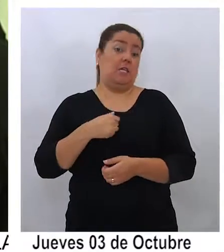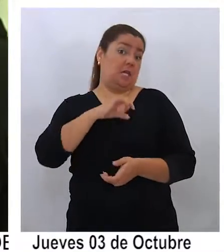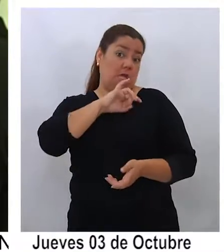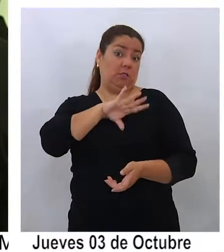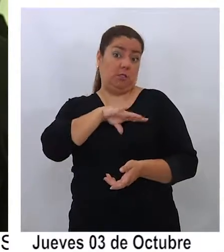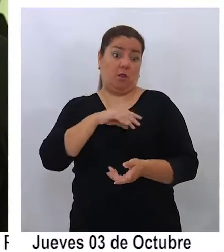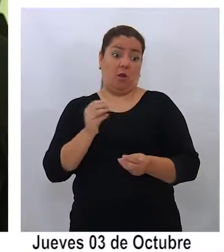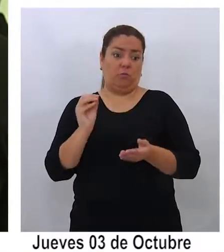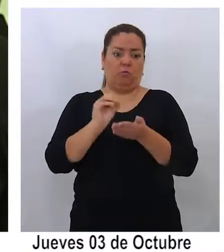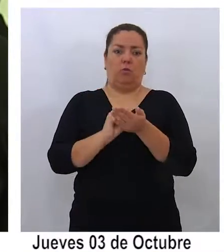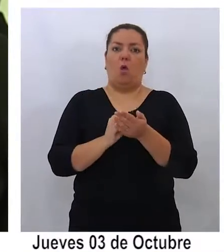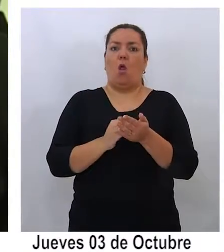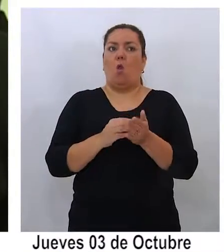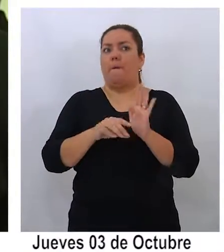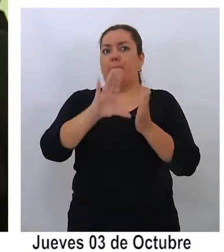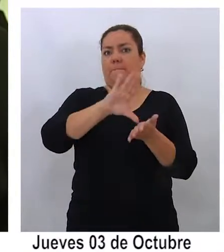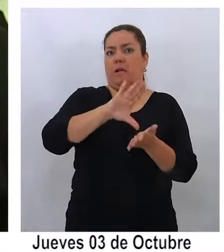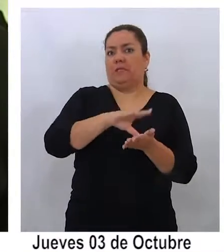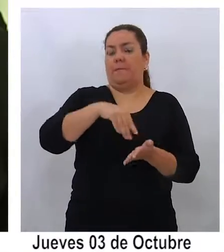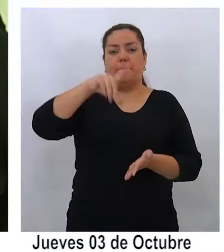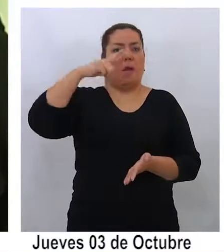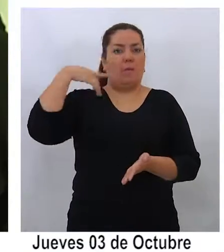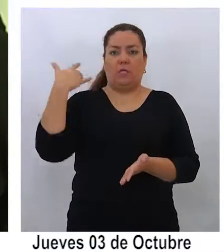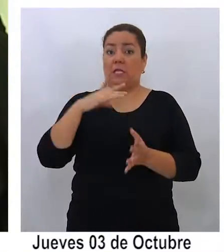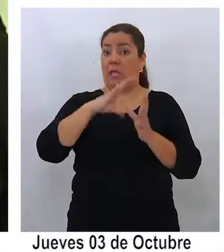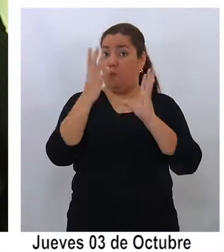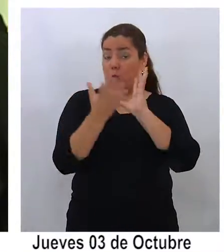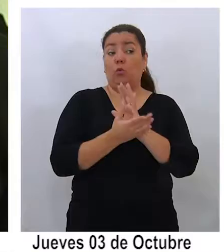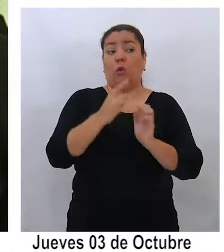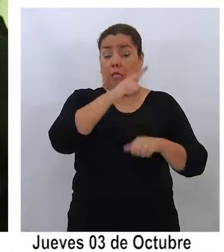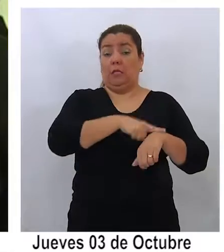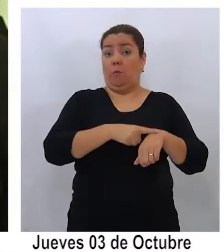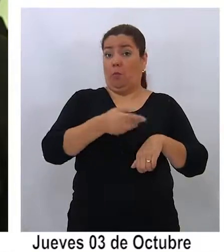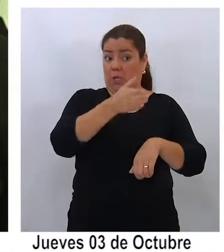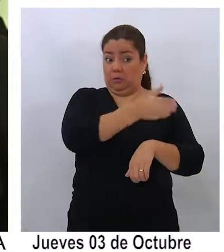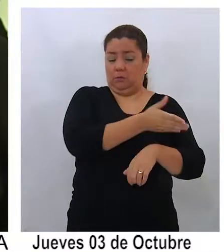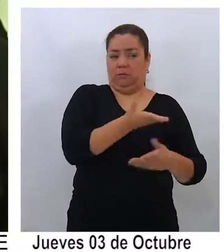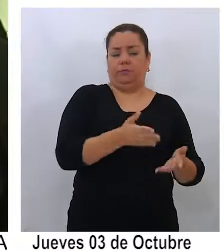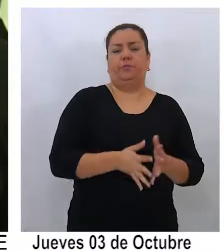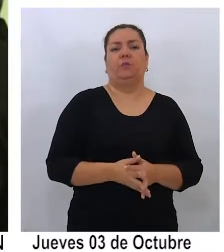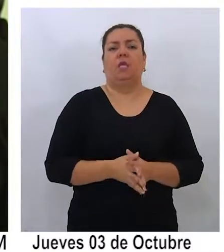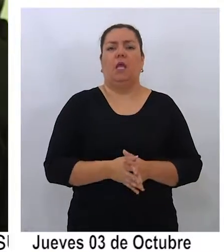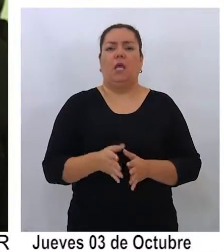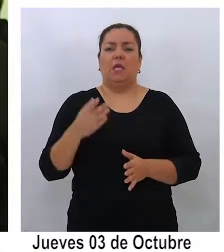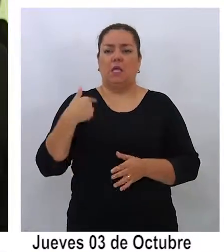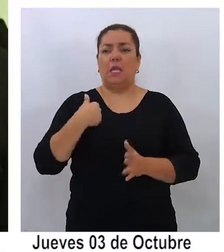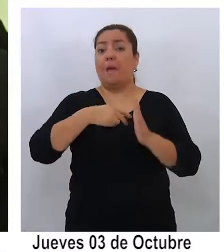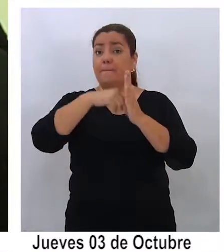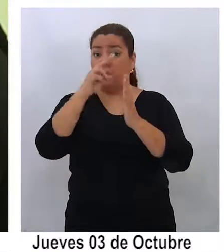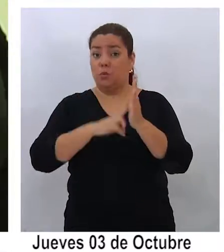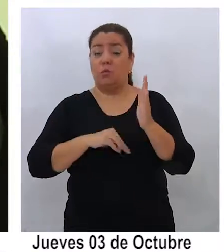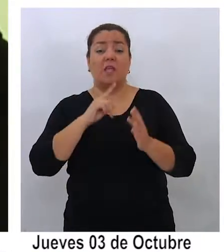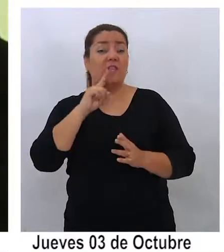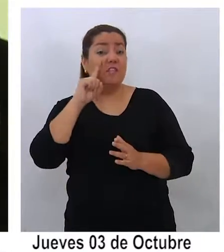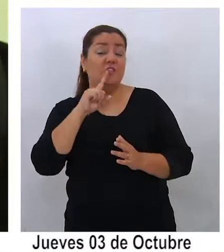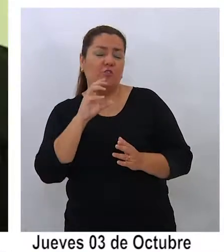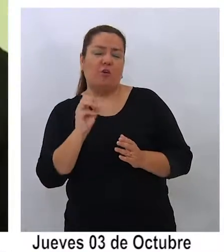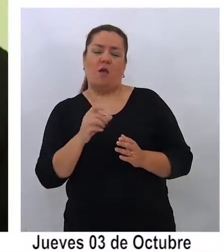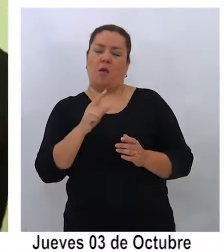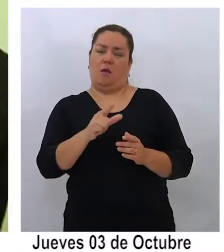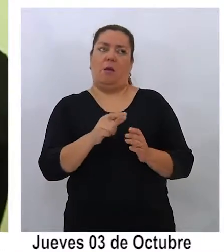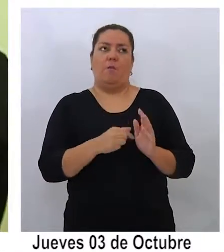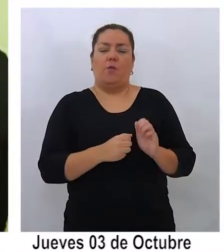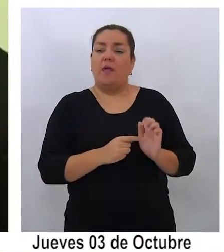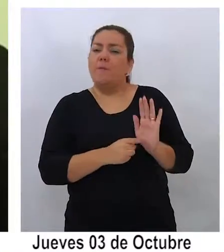de los países más importantes del mundo en esa época. Y a través de la pintura de Tito Max Barrera, poder